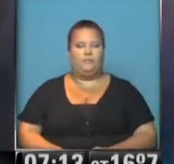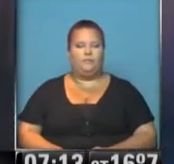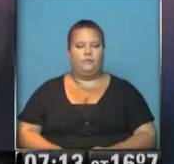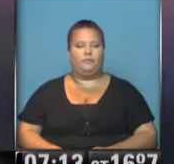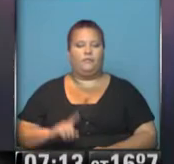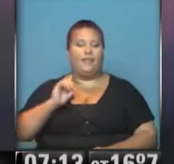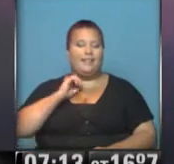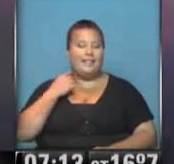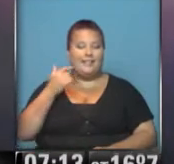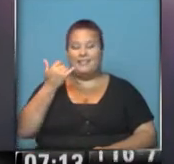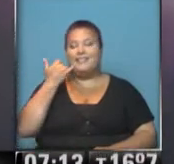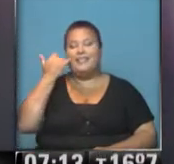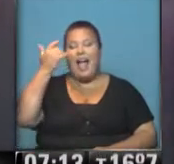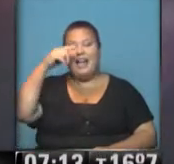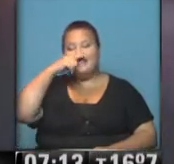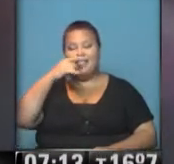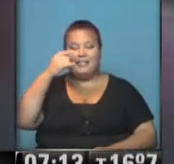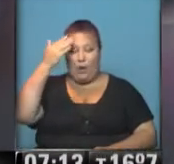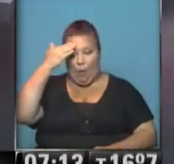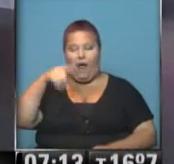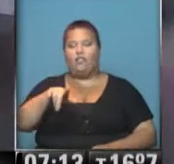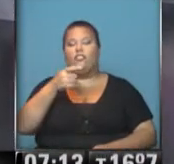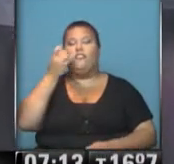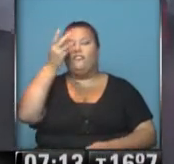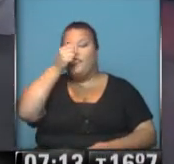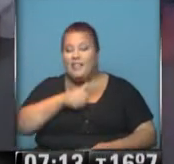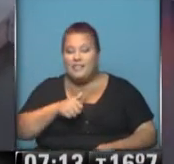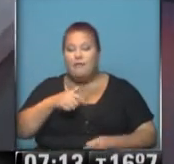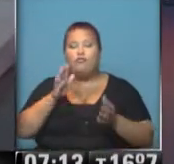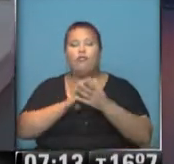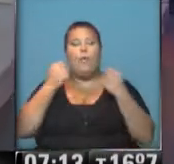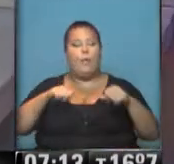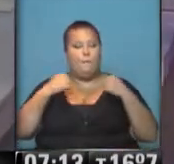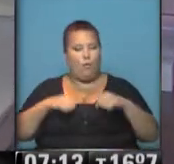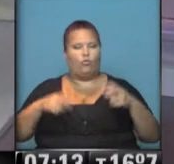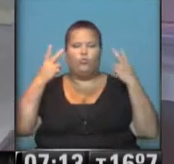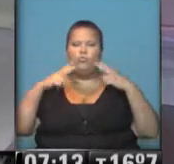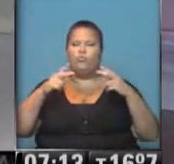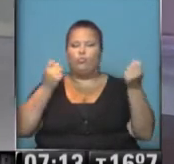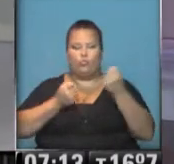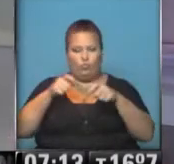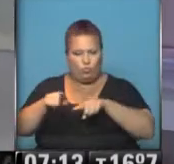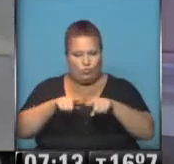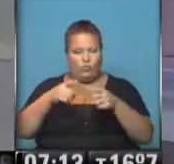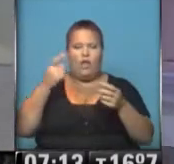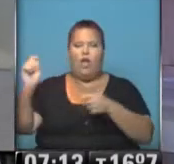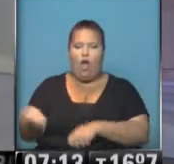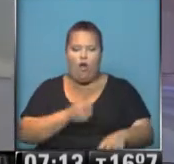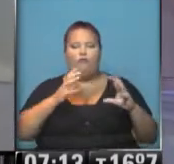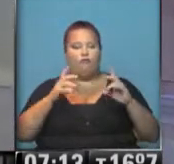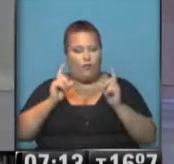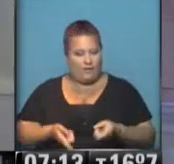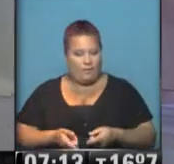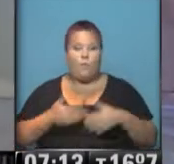13 minutos pasaron de las 7 de la mañana a fin de semana con definiciones en lo deportivo, turismo, carretera, hockey y fútbol también.